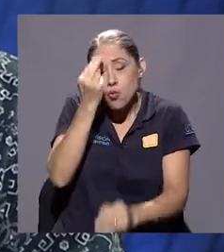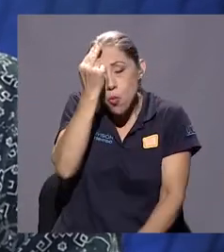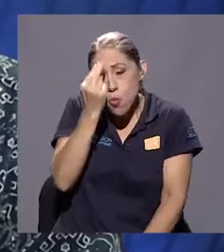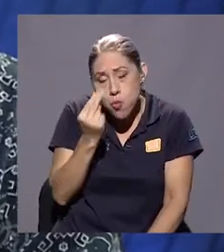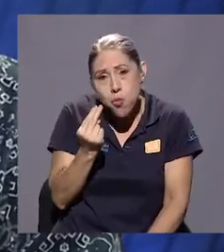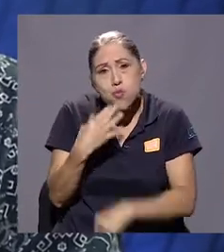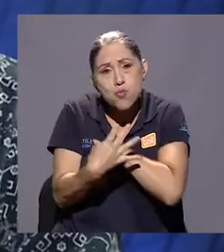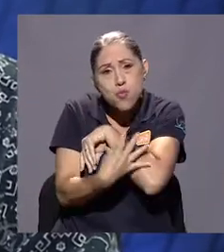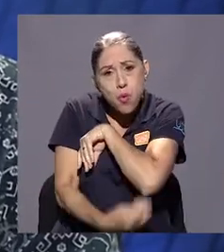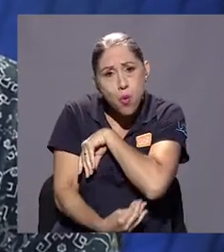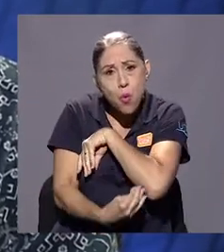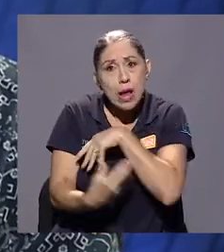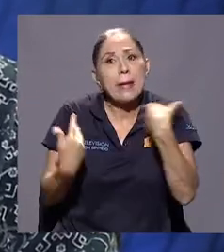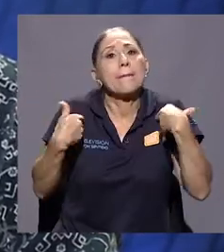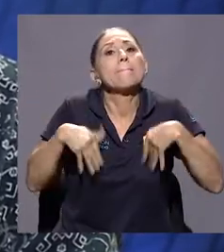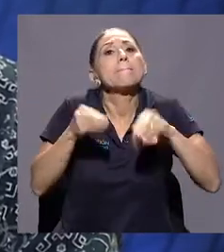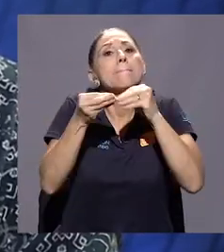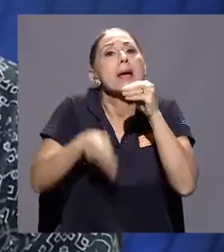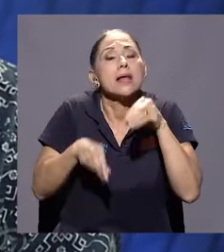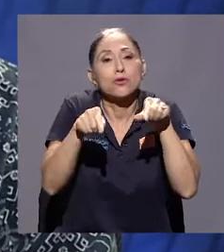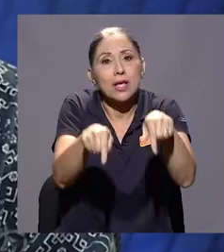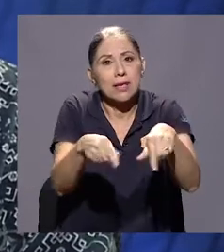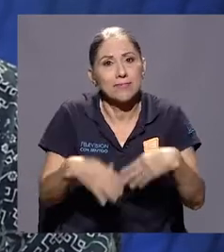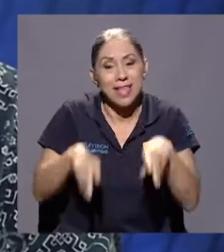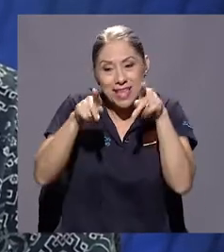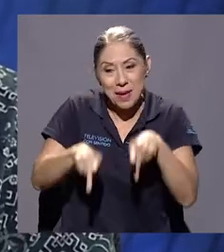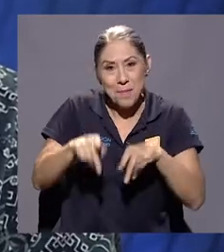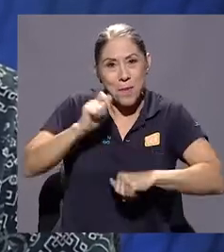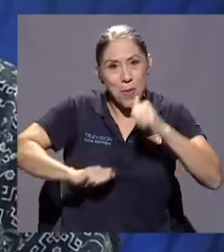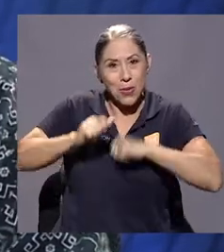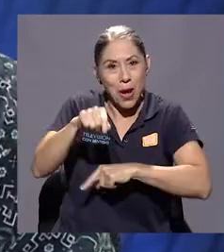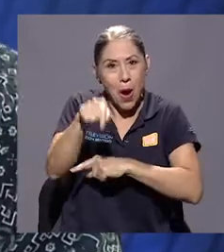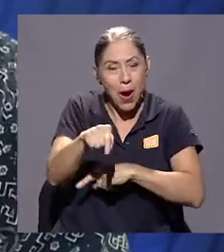Y que el protagonista sea ahí, da mucho que pensar también.